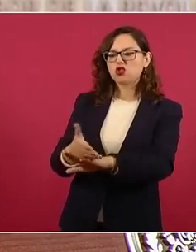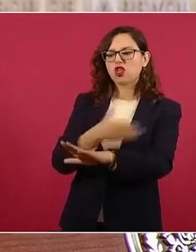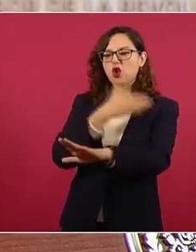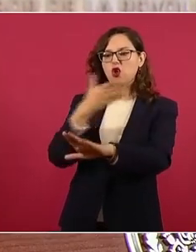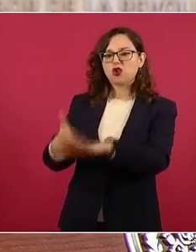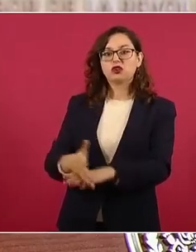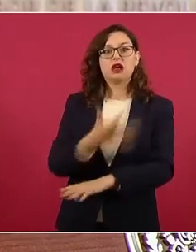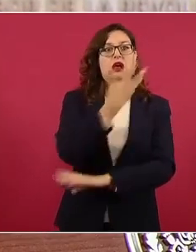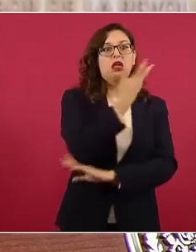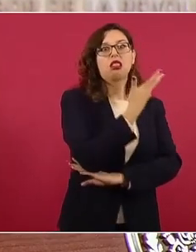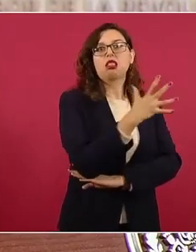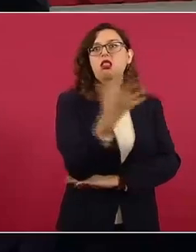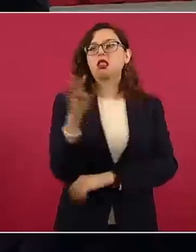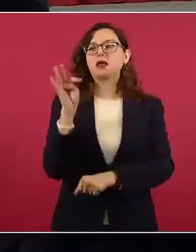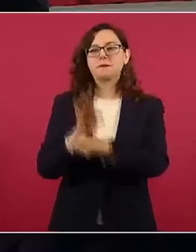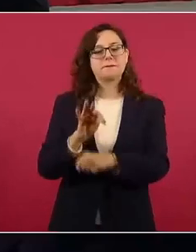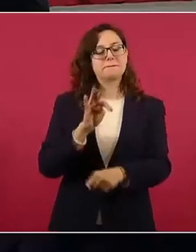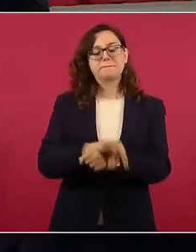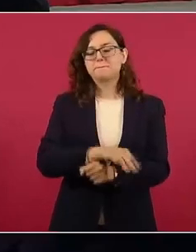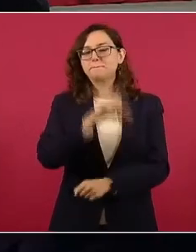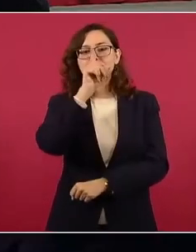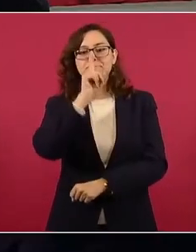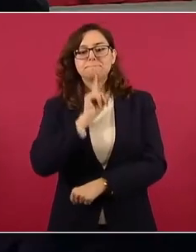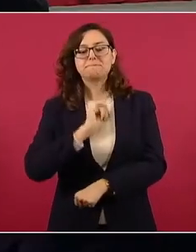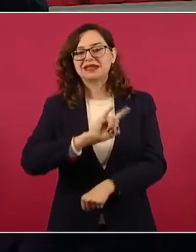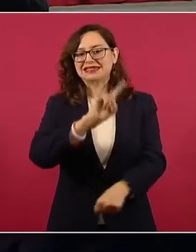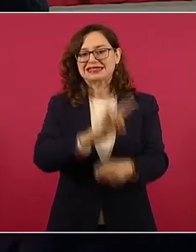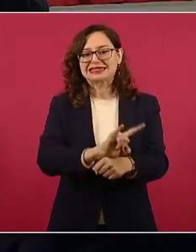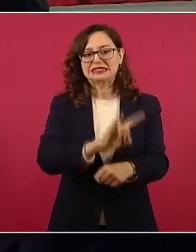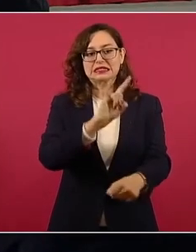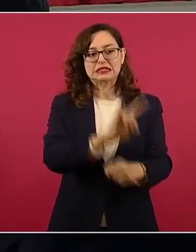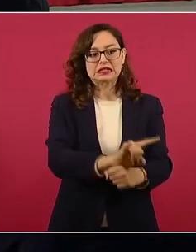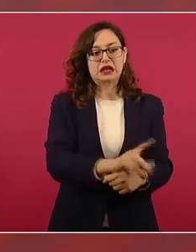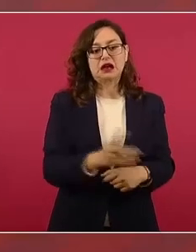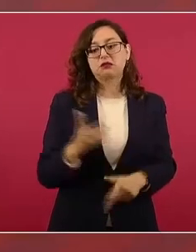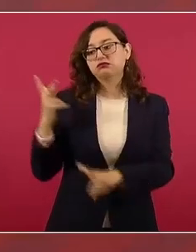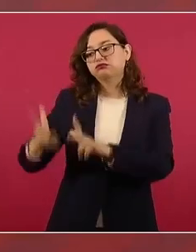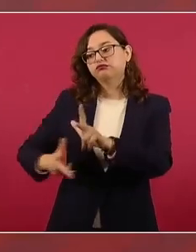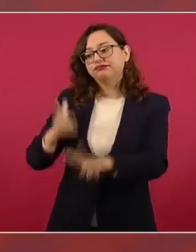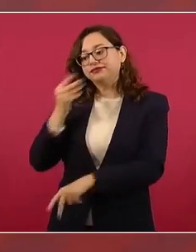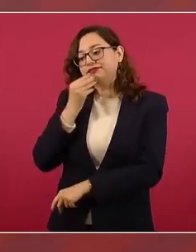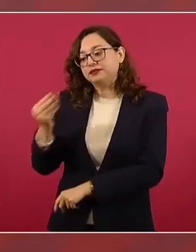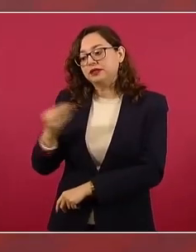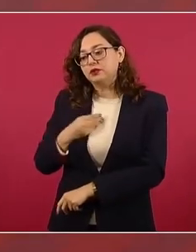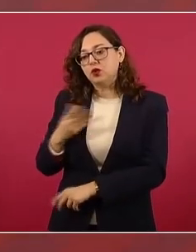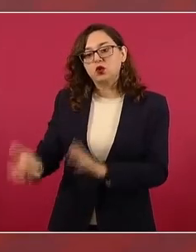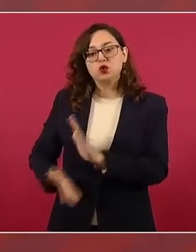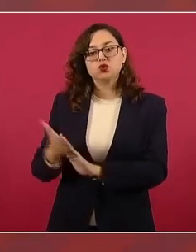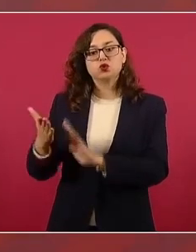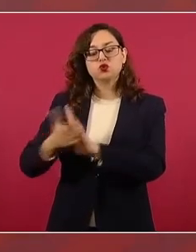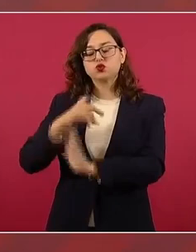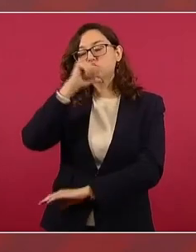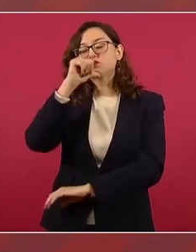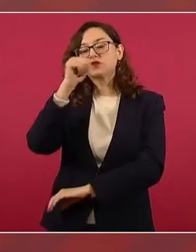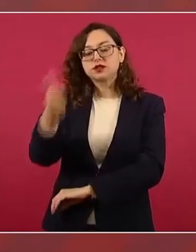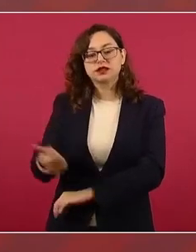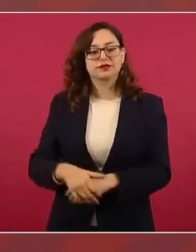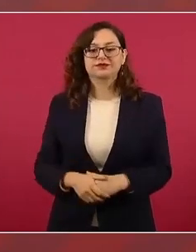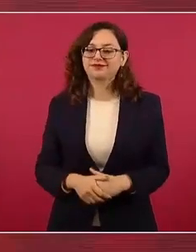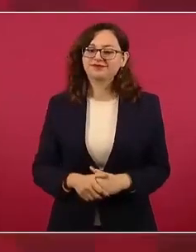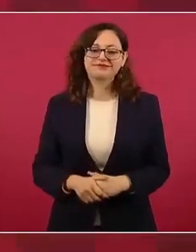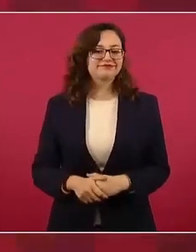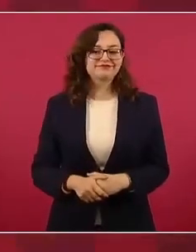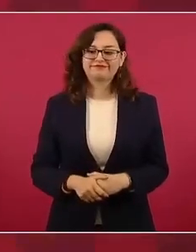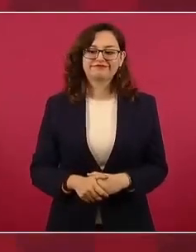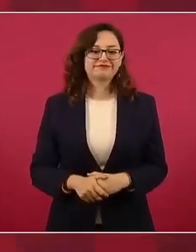pseudoambientalistas vamos a detener una obra que es